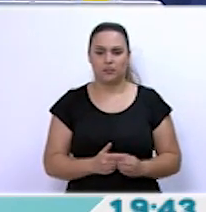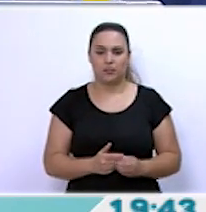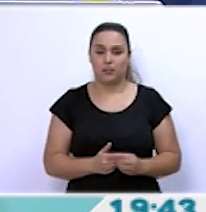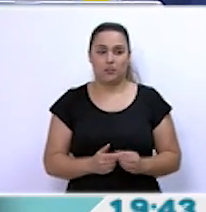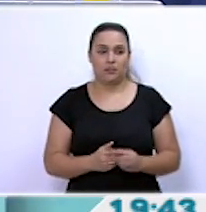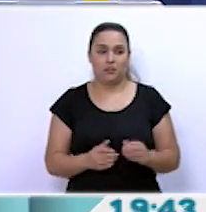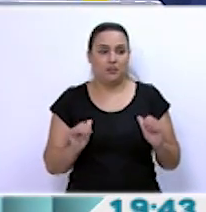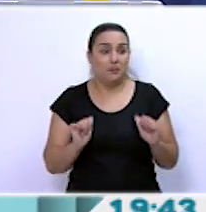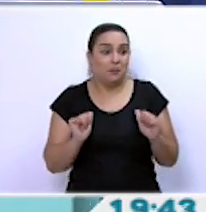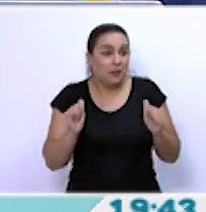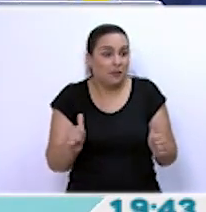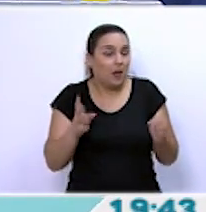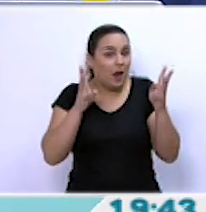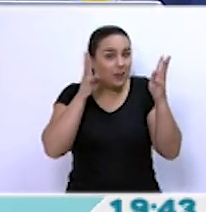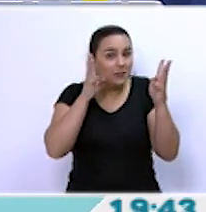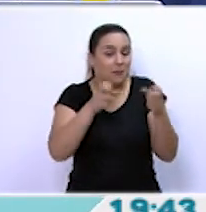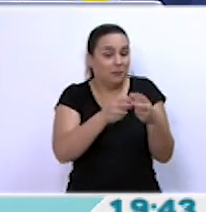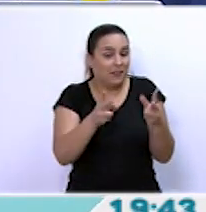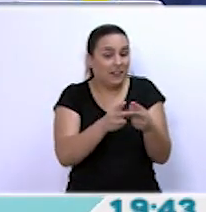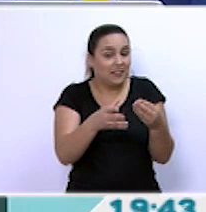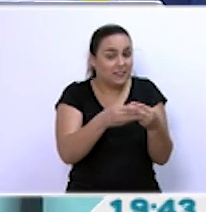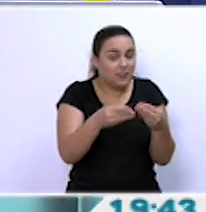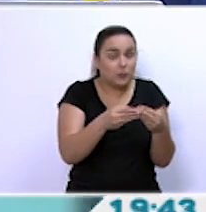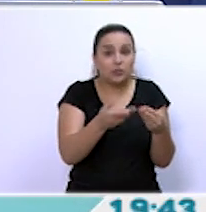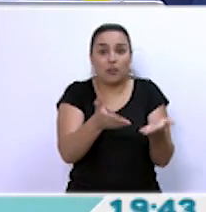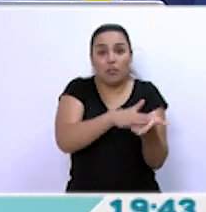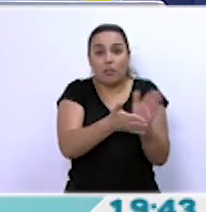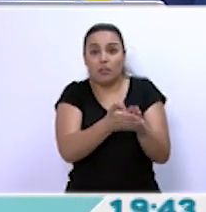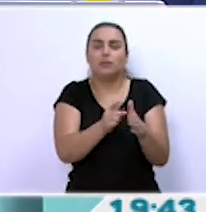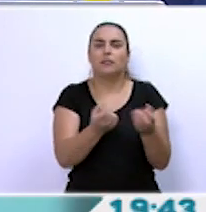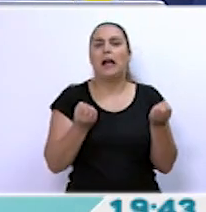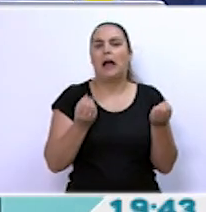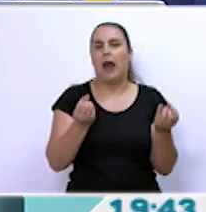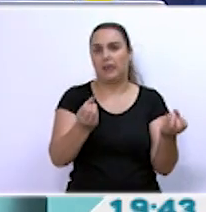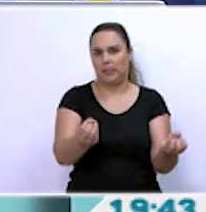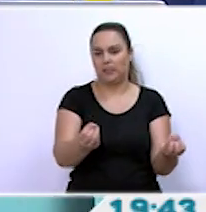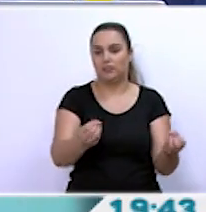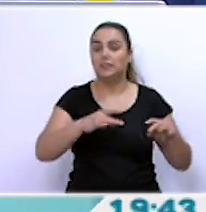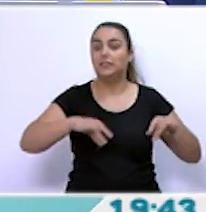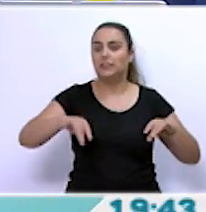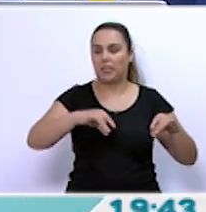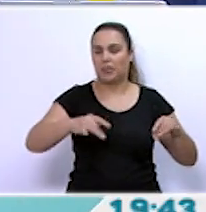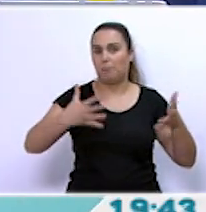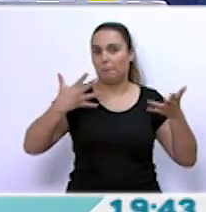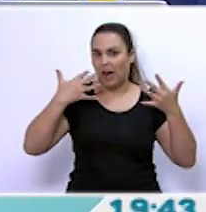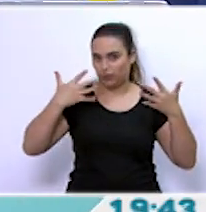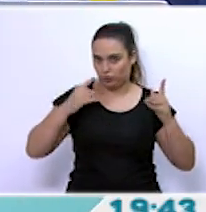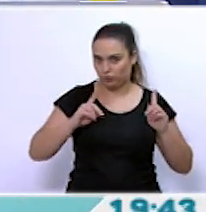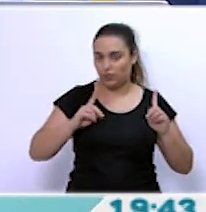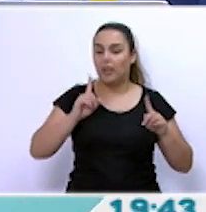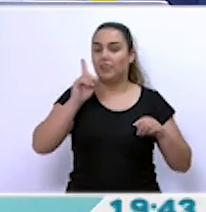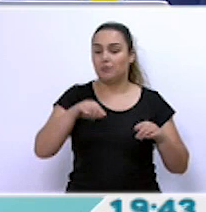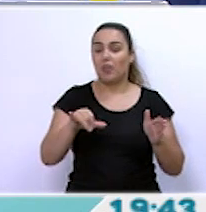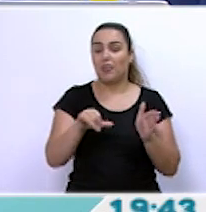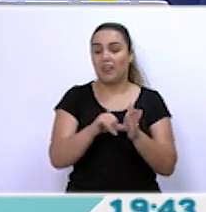en principio, lo que recomiendo es que si se va a utilizar una piscina de este tipo desmontable, pues sea en un jardín, en tierra, en un patio, y, por supuesto, tampoco